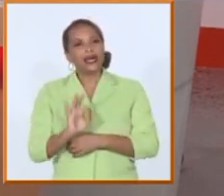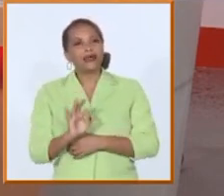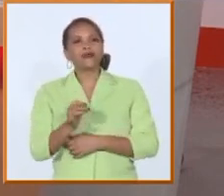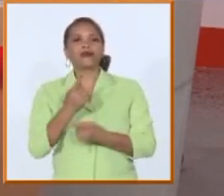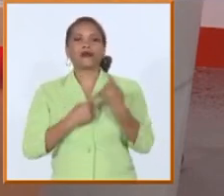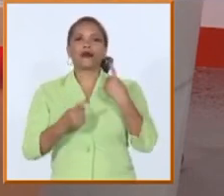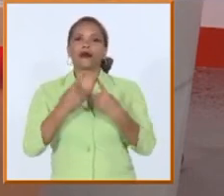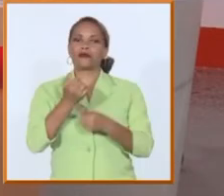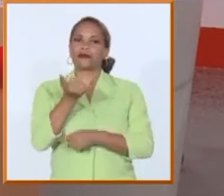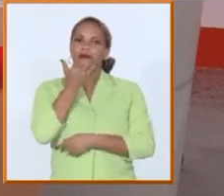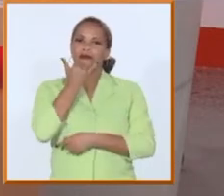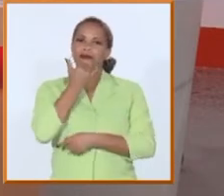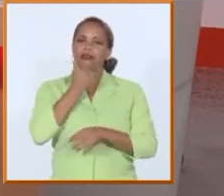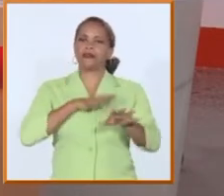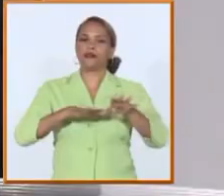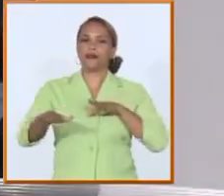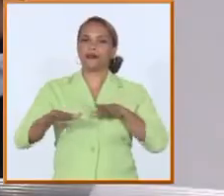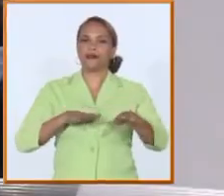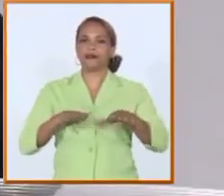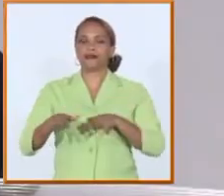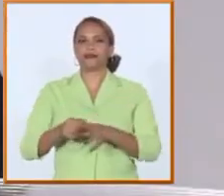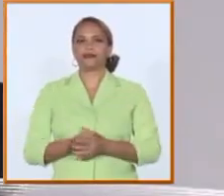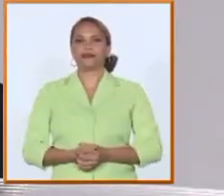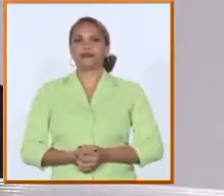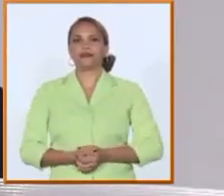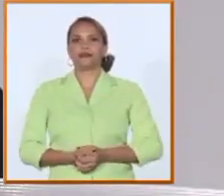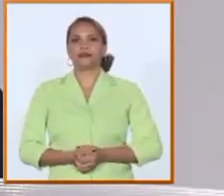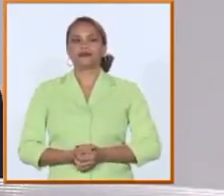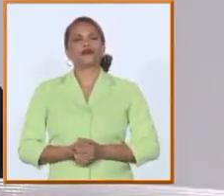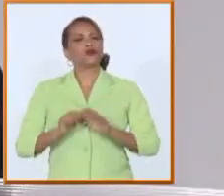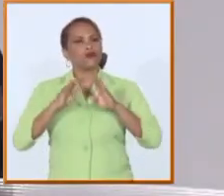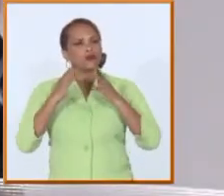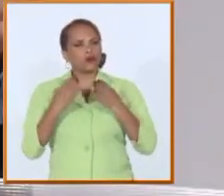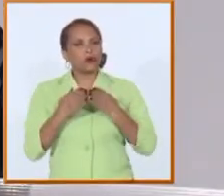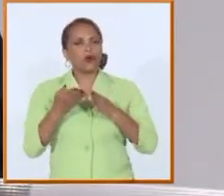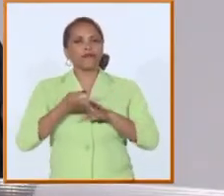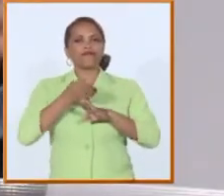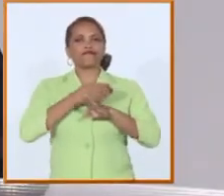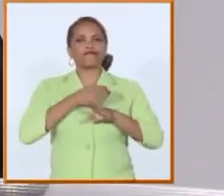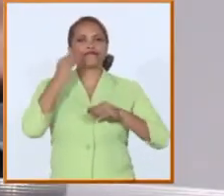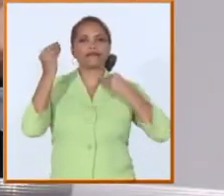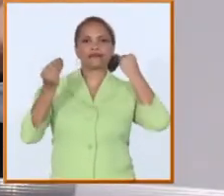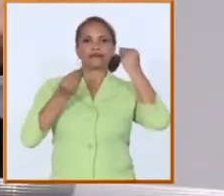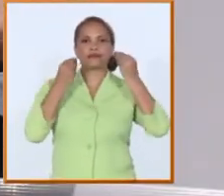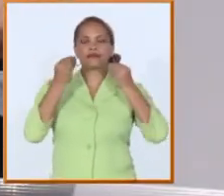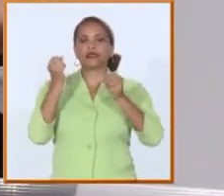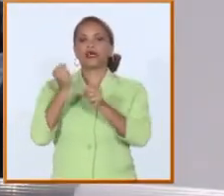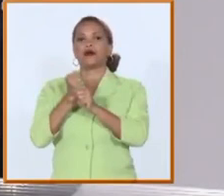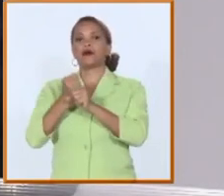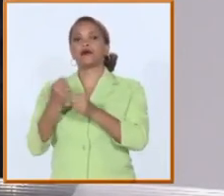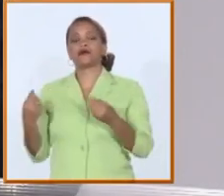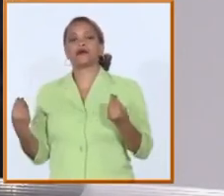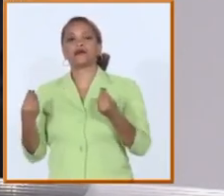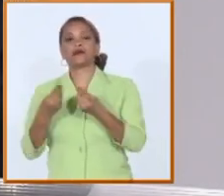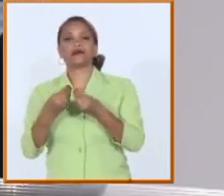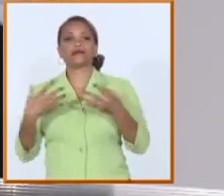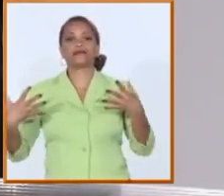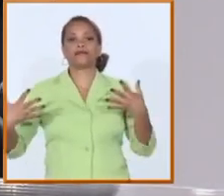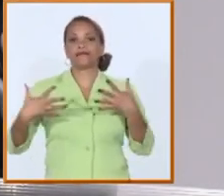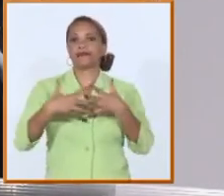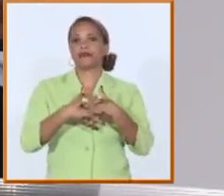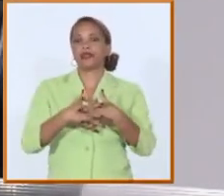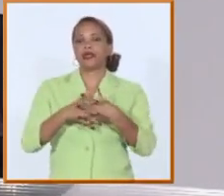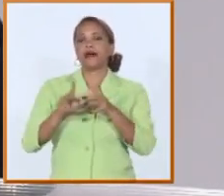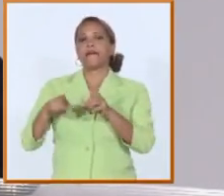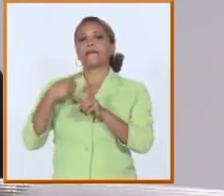la preparación de esos jóvenes y todo eso se está teniendo en cuenta en construcción colectiva por supuesto con la coordinación de nosotros que nos corresponde con la